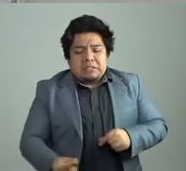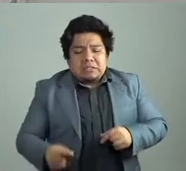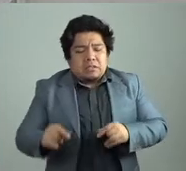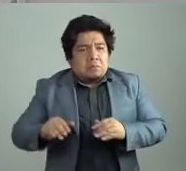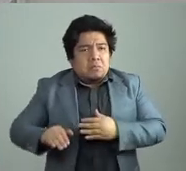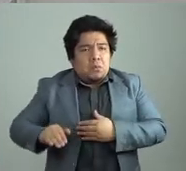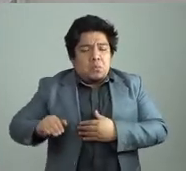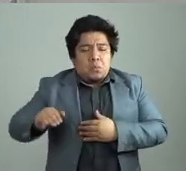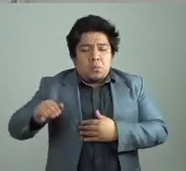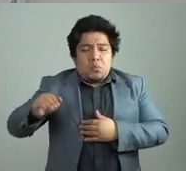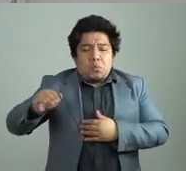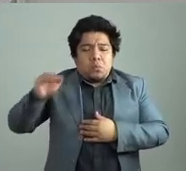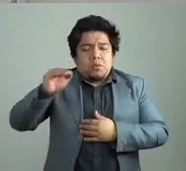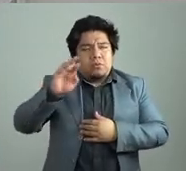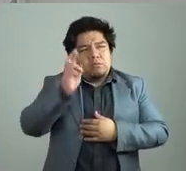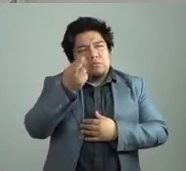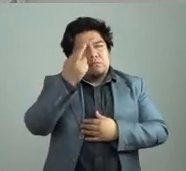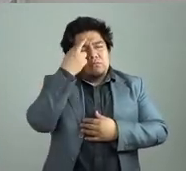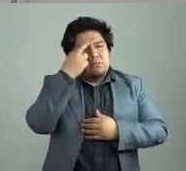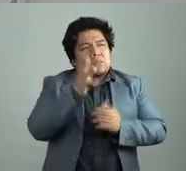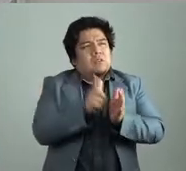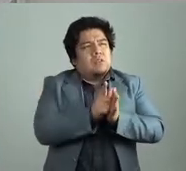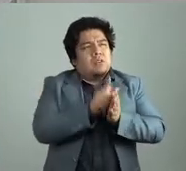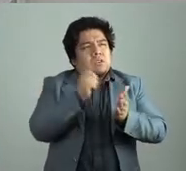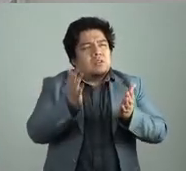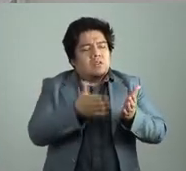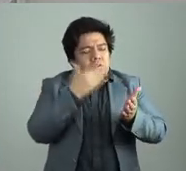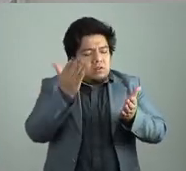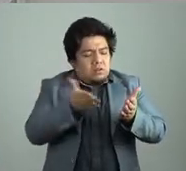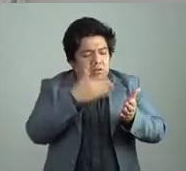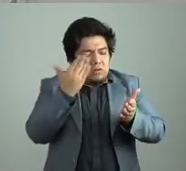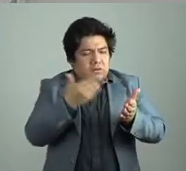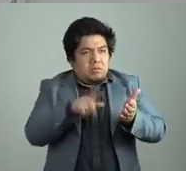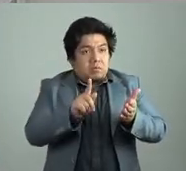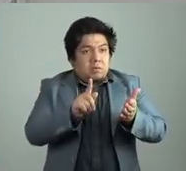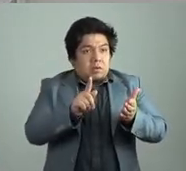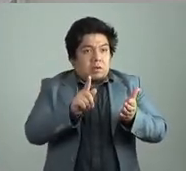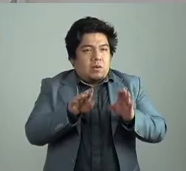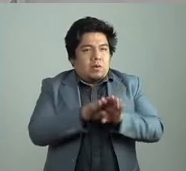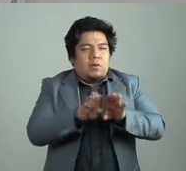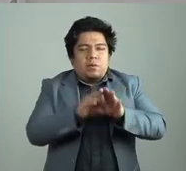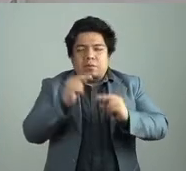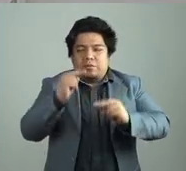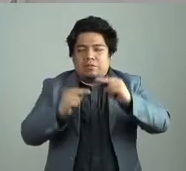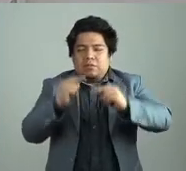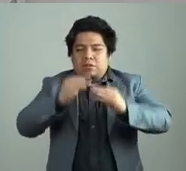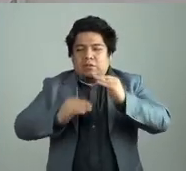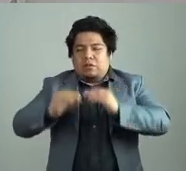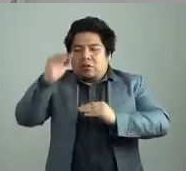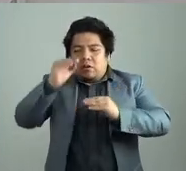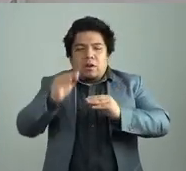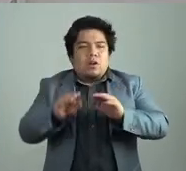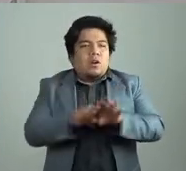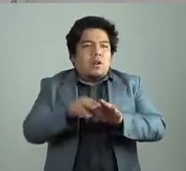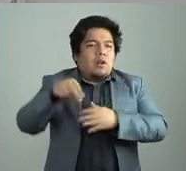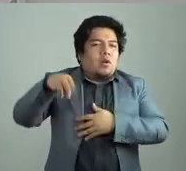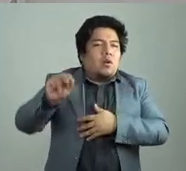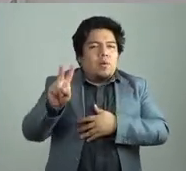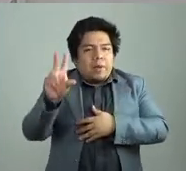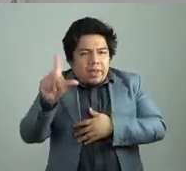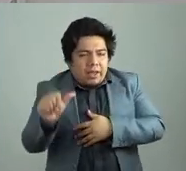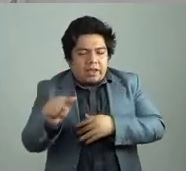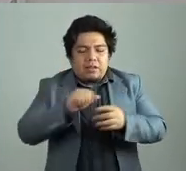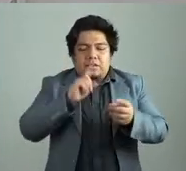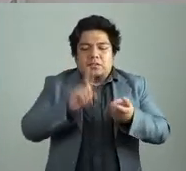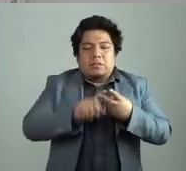Recuerdo que empecé a leer libros que no me correspondían por la edad, ¿no? Novelas, me acuerdo, de Pasolini, recuerdo que